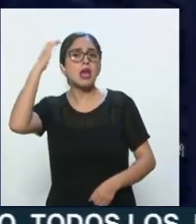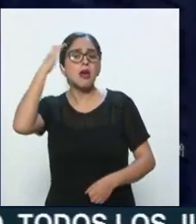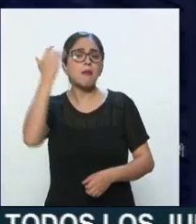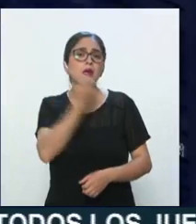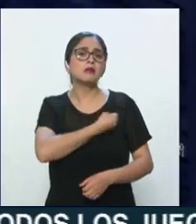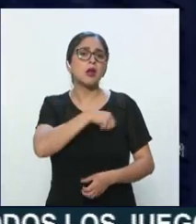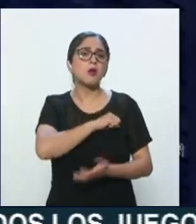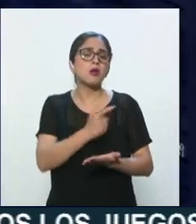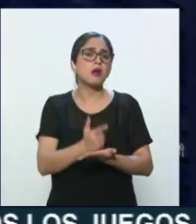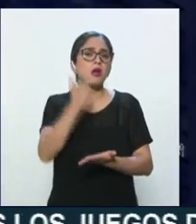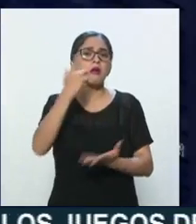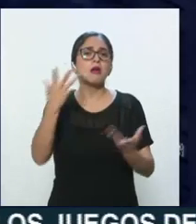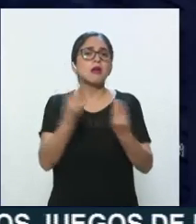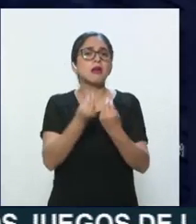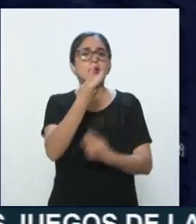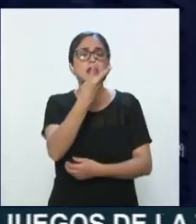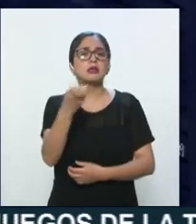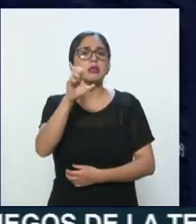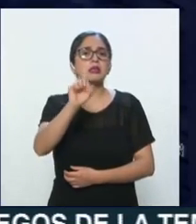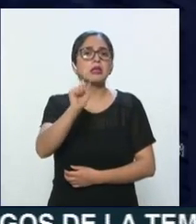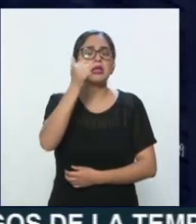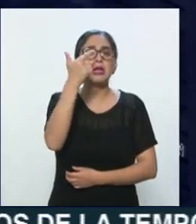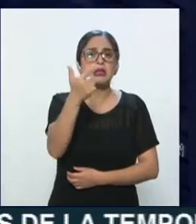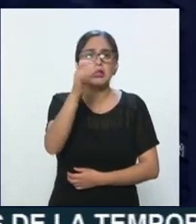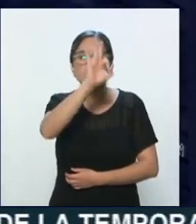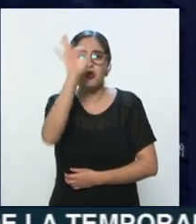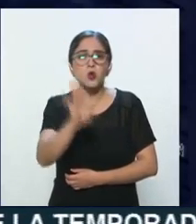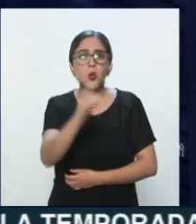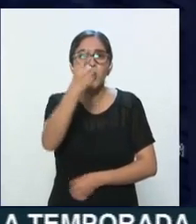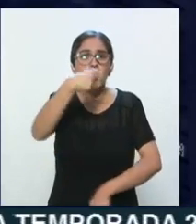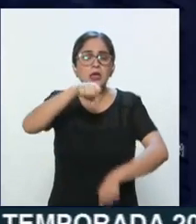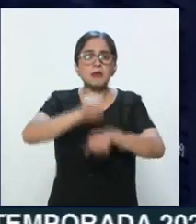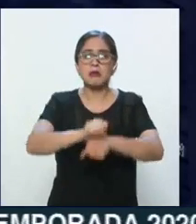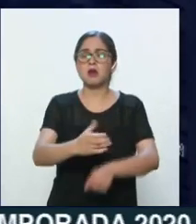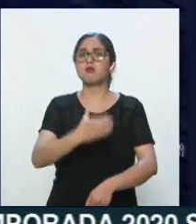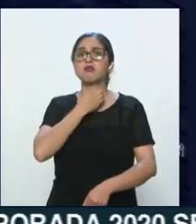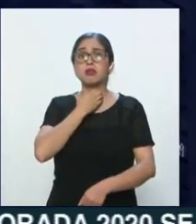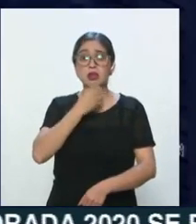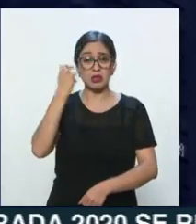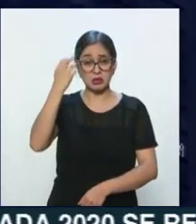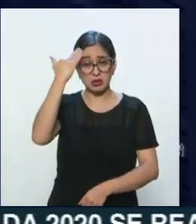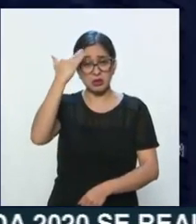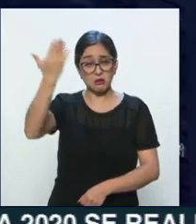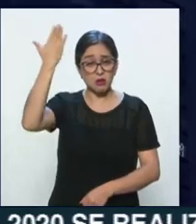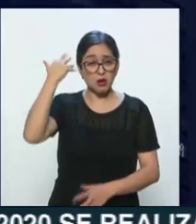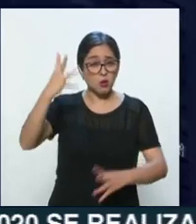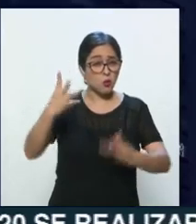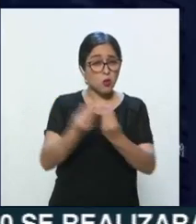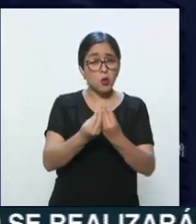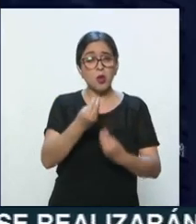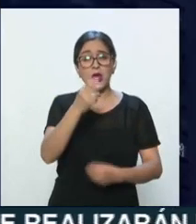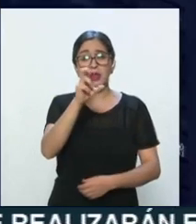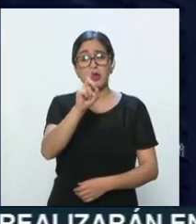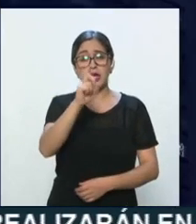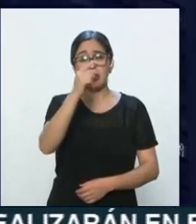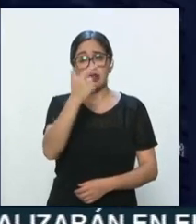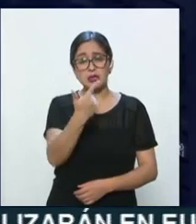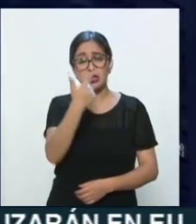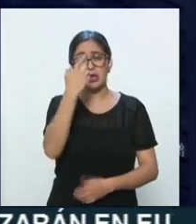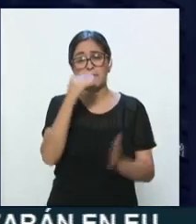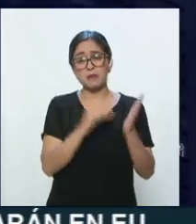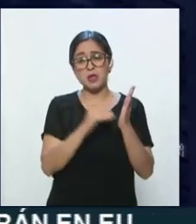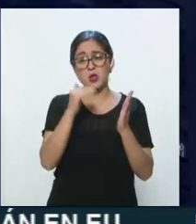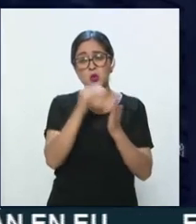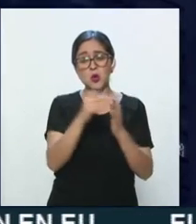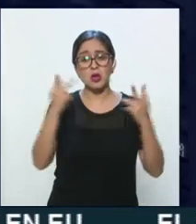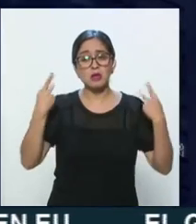367% en una semana. En ese momento, España contaba con una población de casi 47 millones de personas